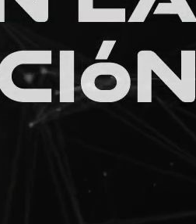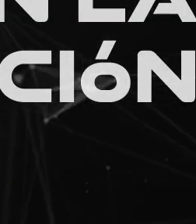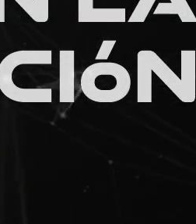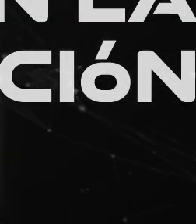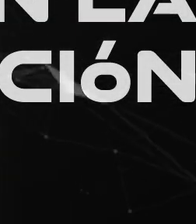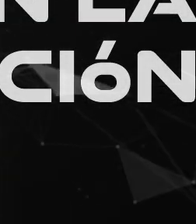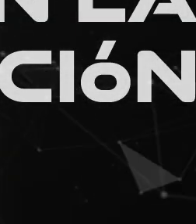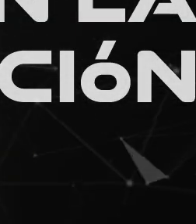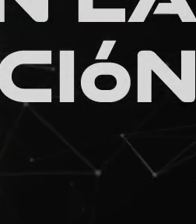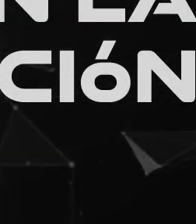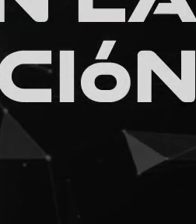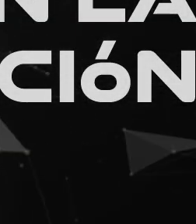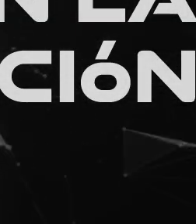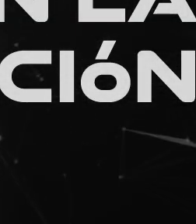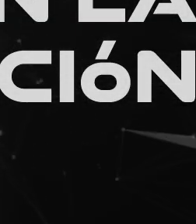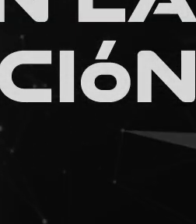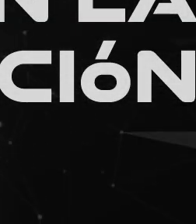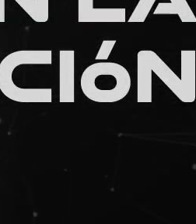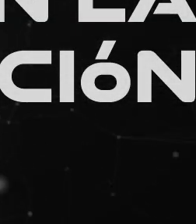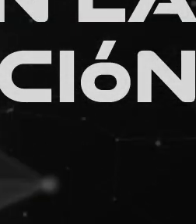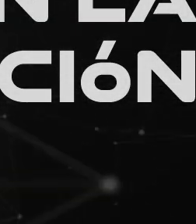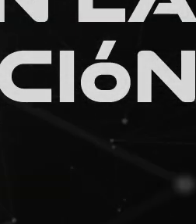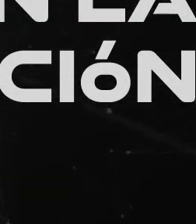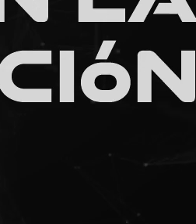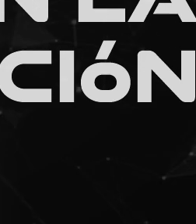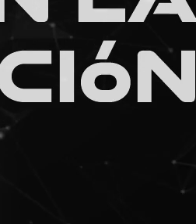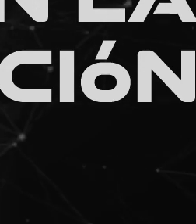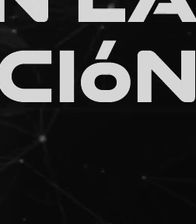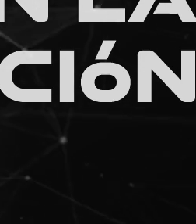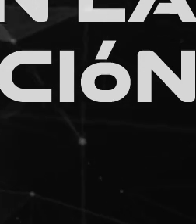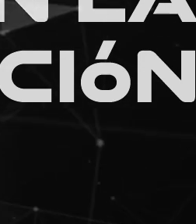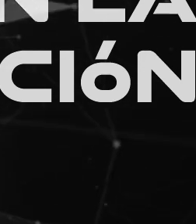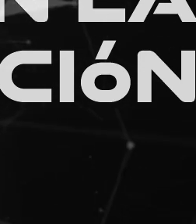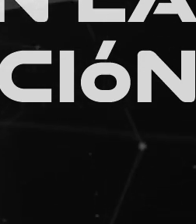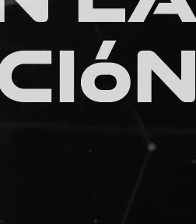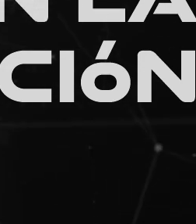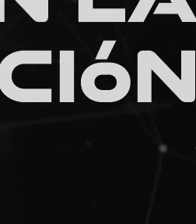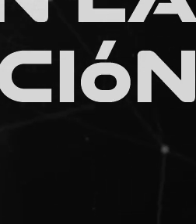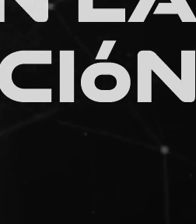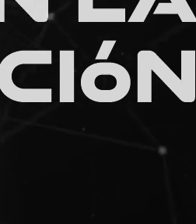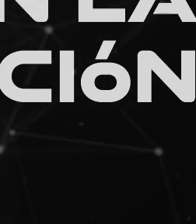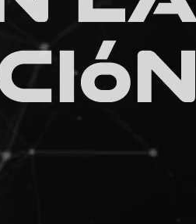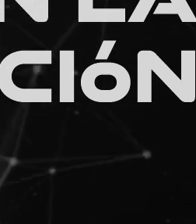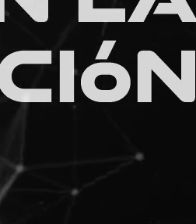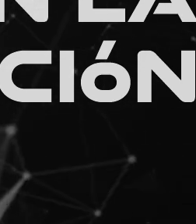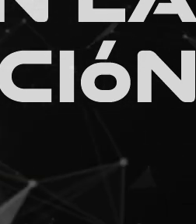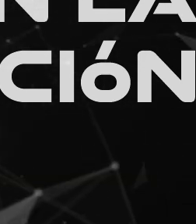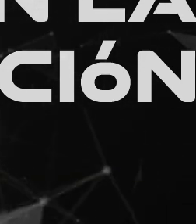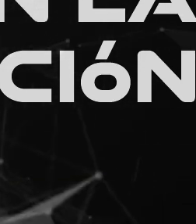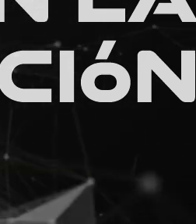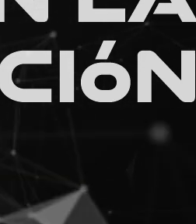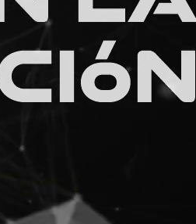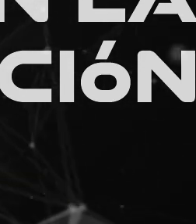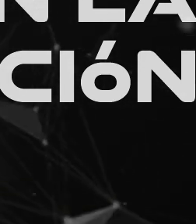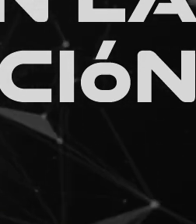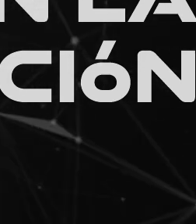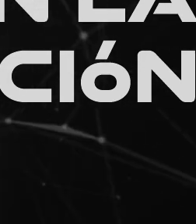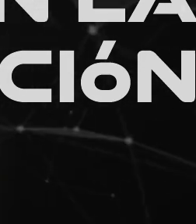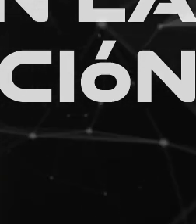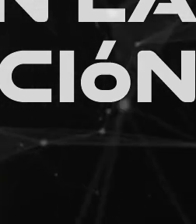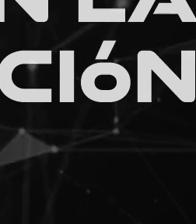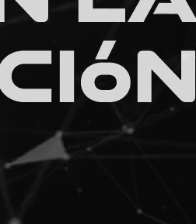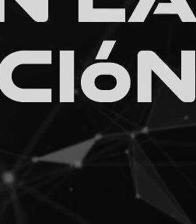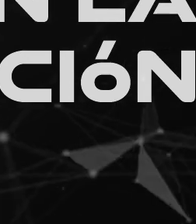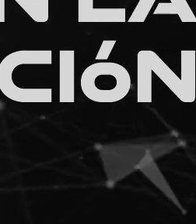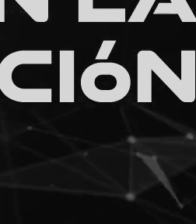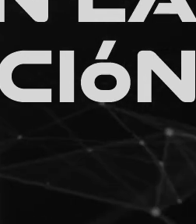mantente informado y visita nuestra cuenta de twitter arroba escucha a diario donde podrás encontrar notas destacadas y lo más